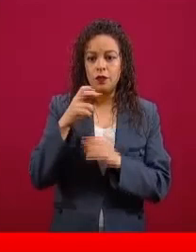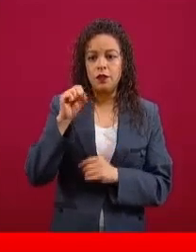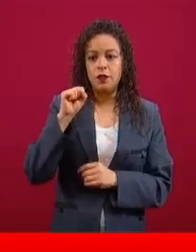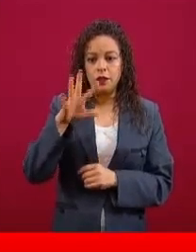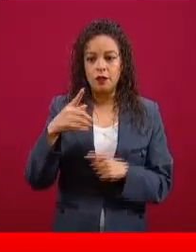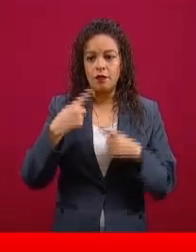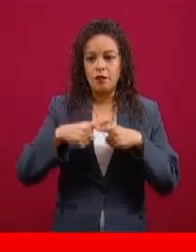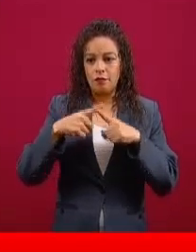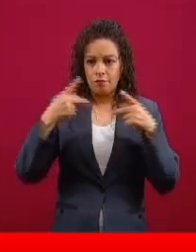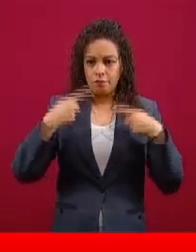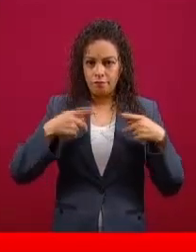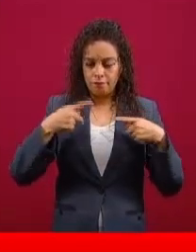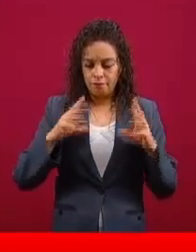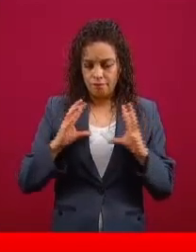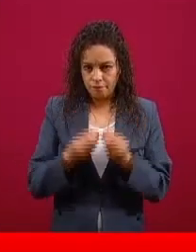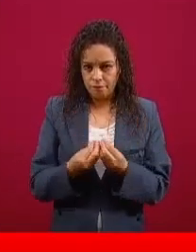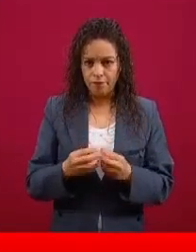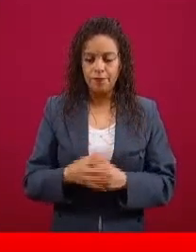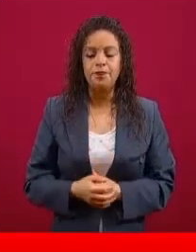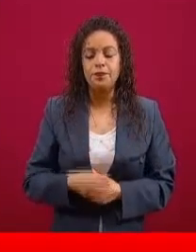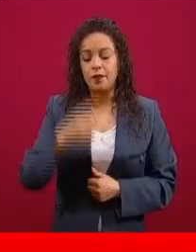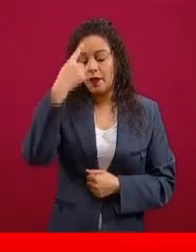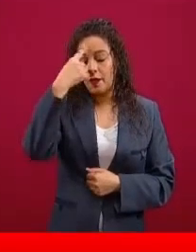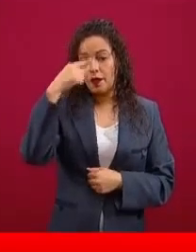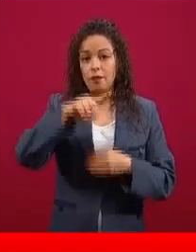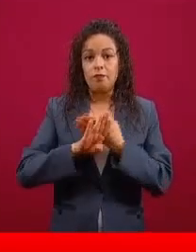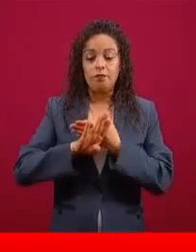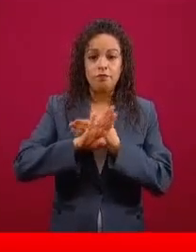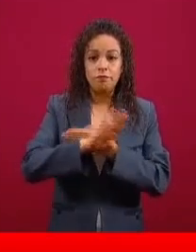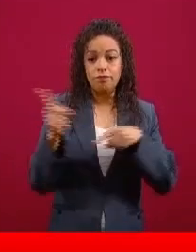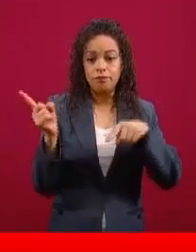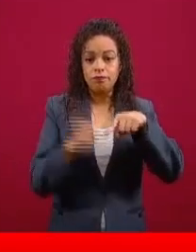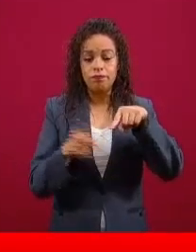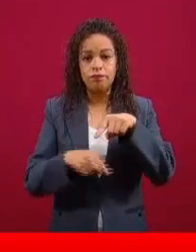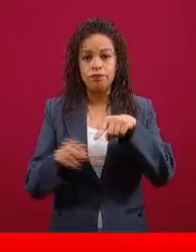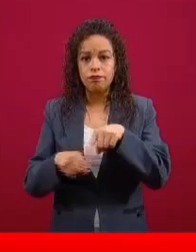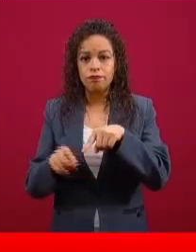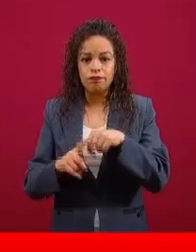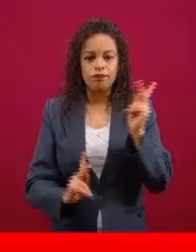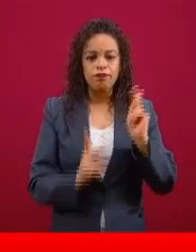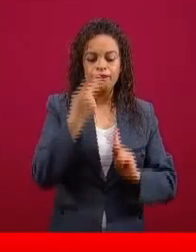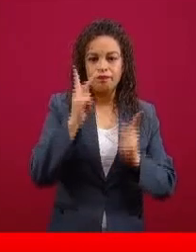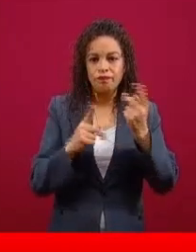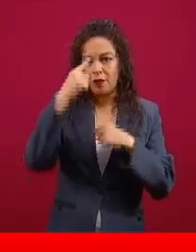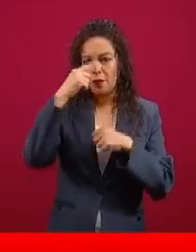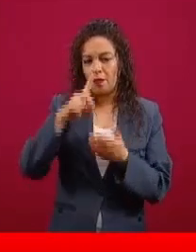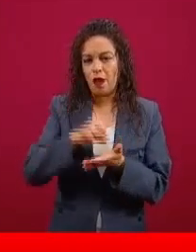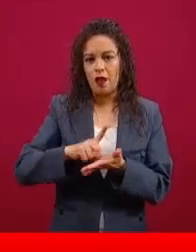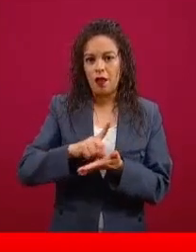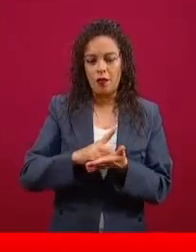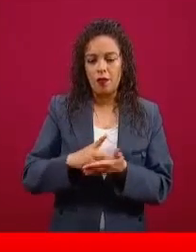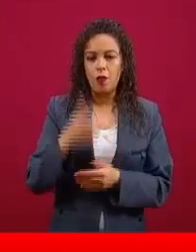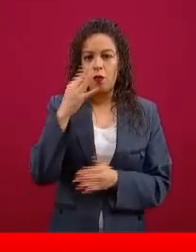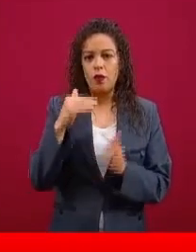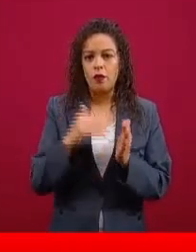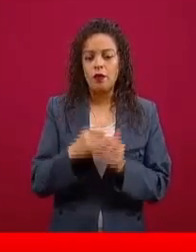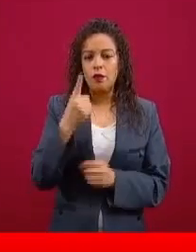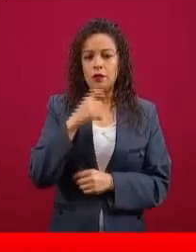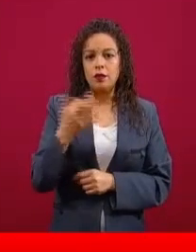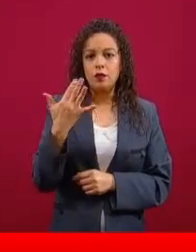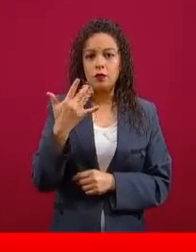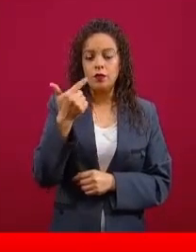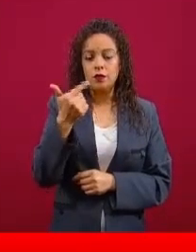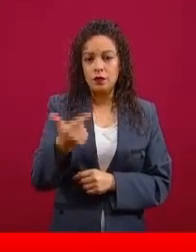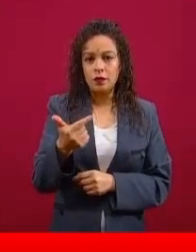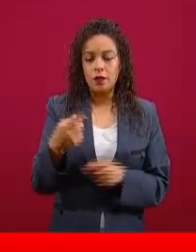En erradicación de plantillos denervantes, cuatro mil 157